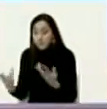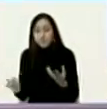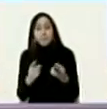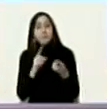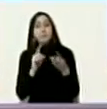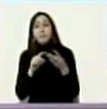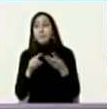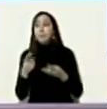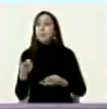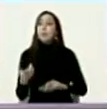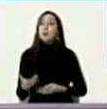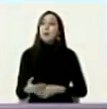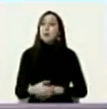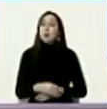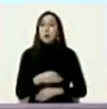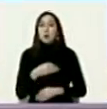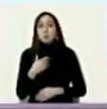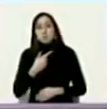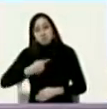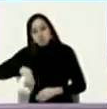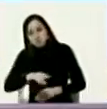esta bonita jornada